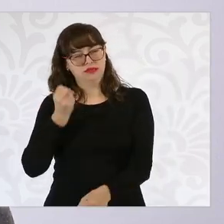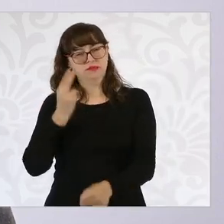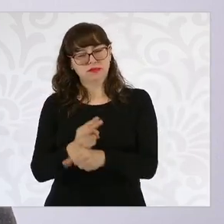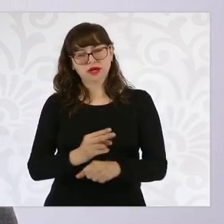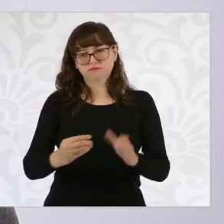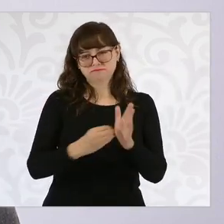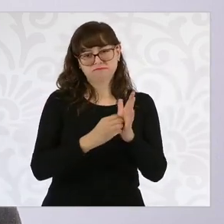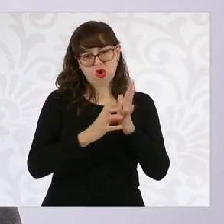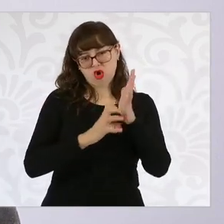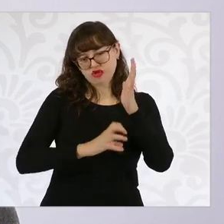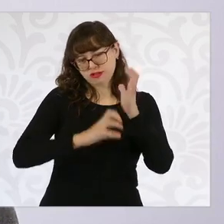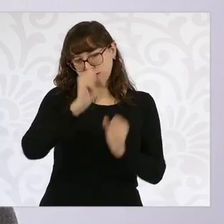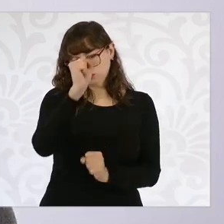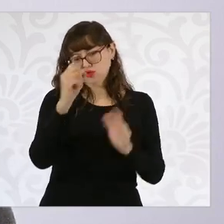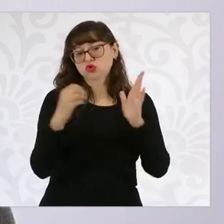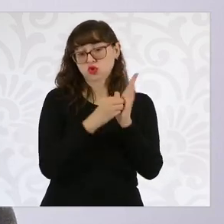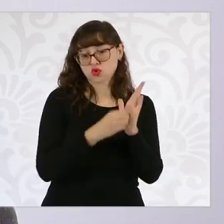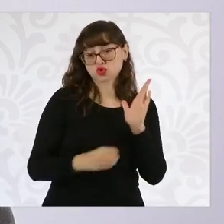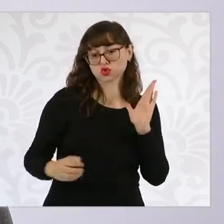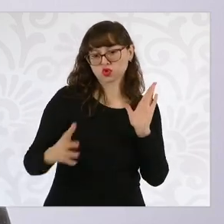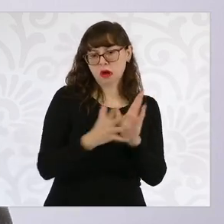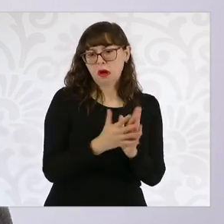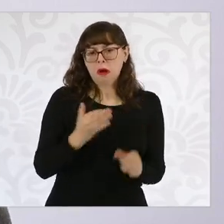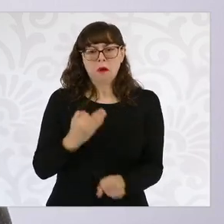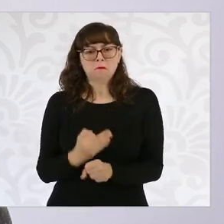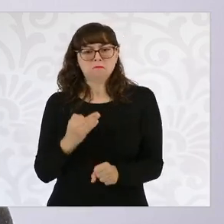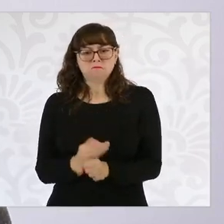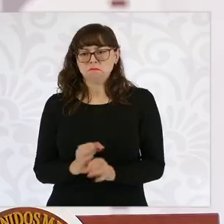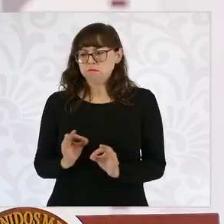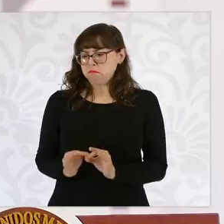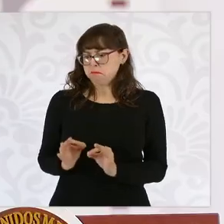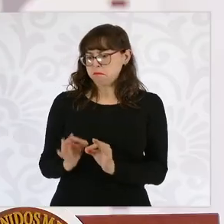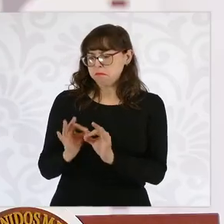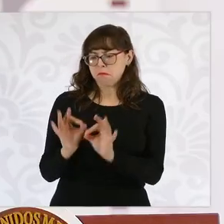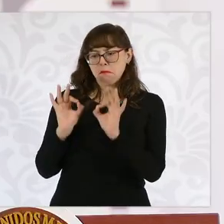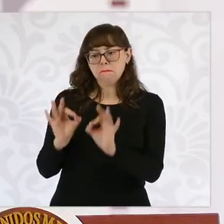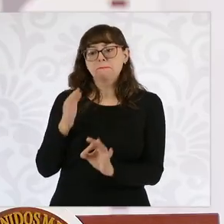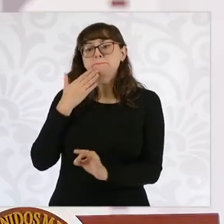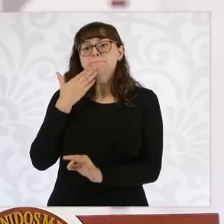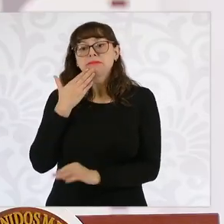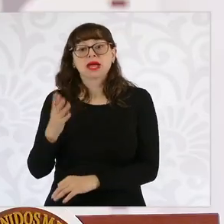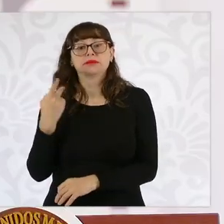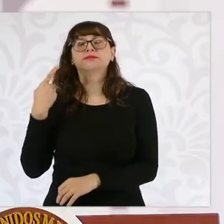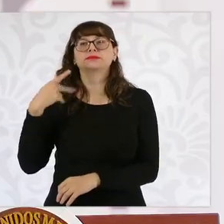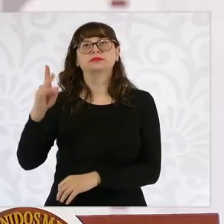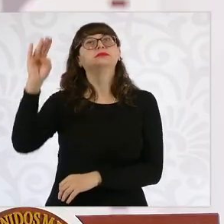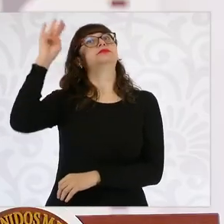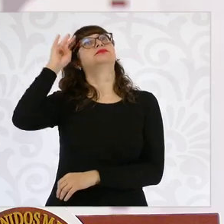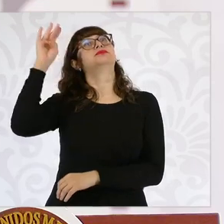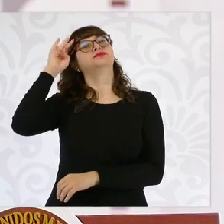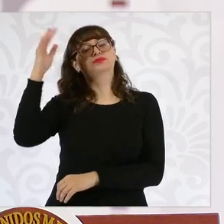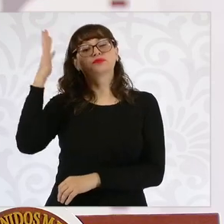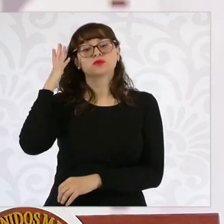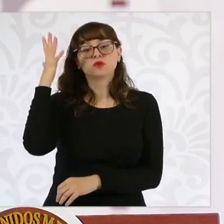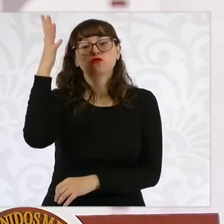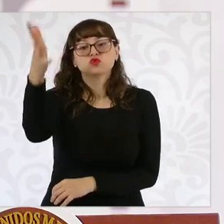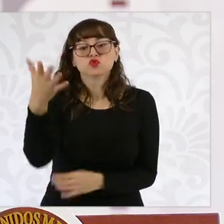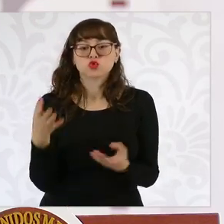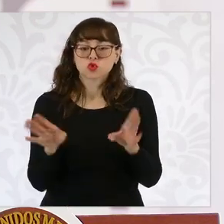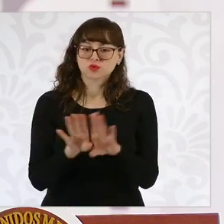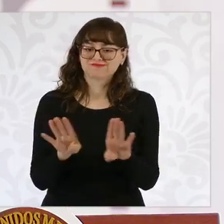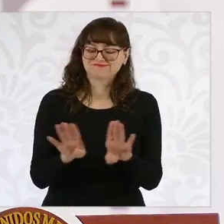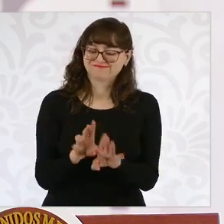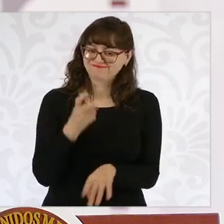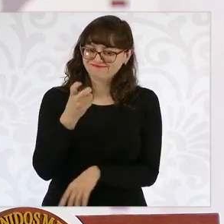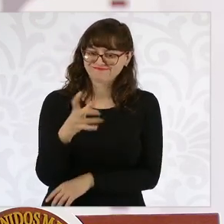correcta, pero para que queden protegidos, fundamentalmente para la gente y también en su operación.